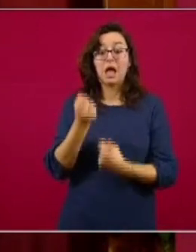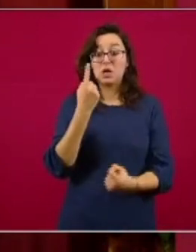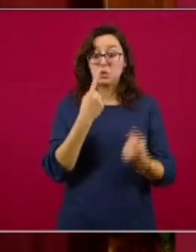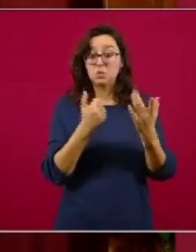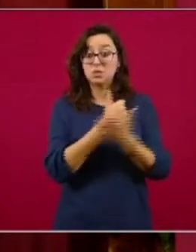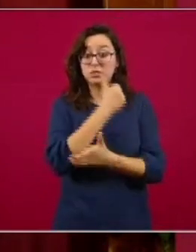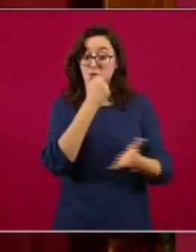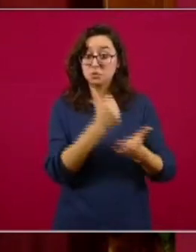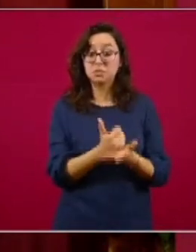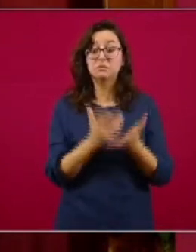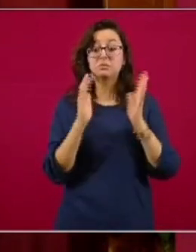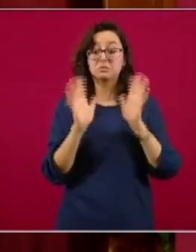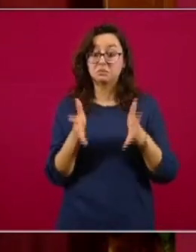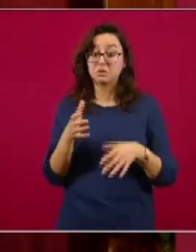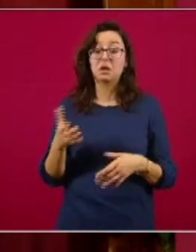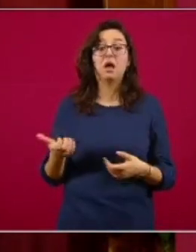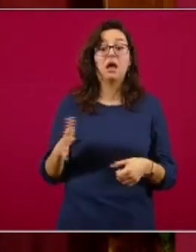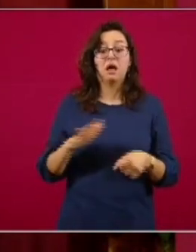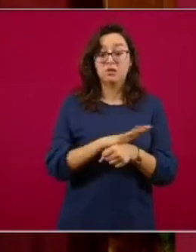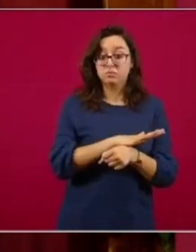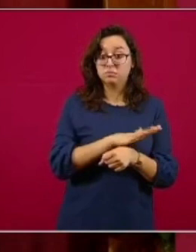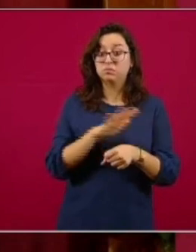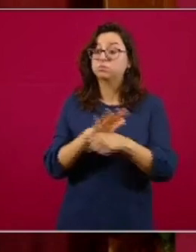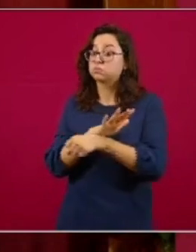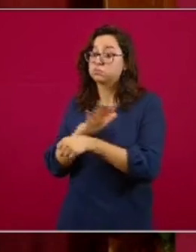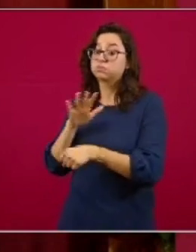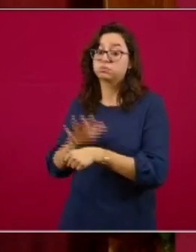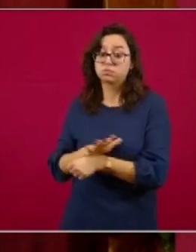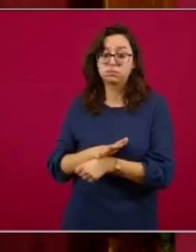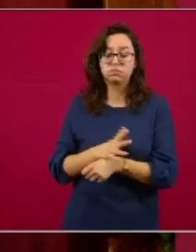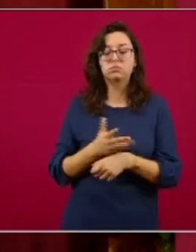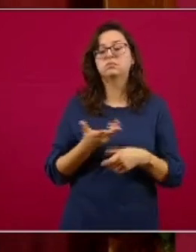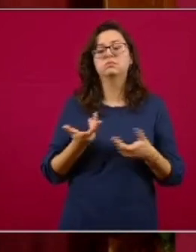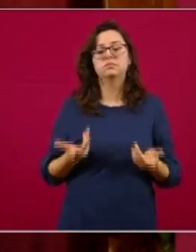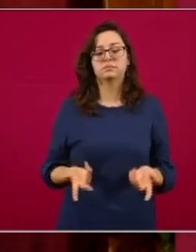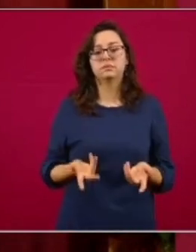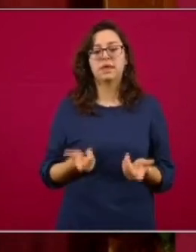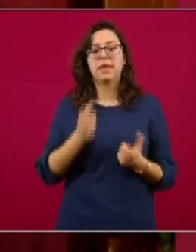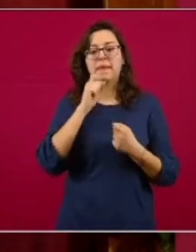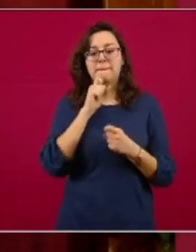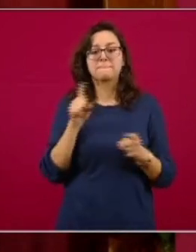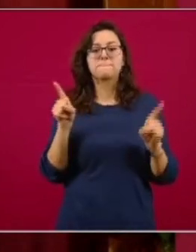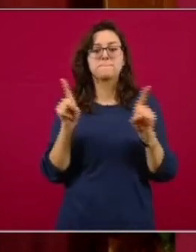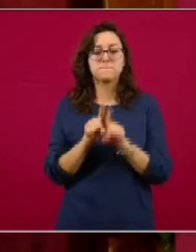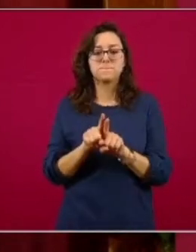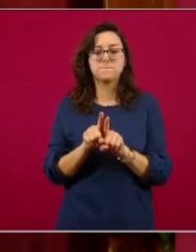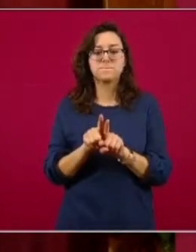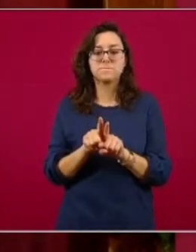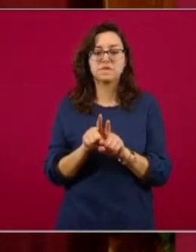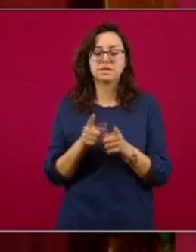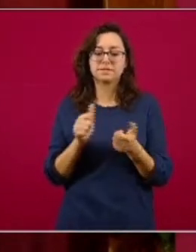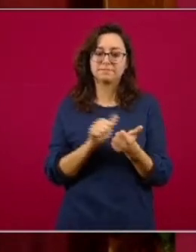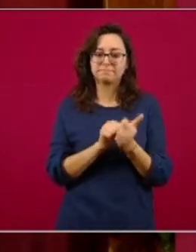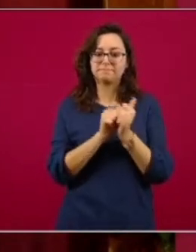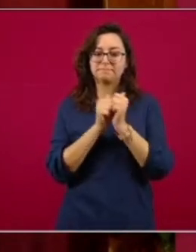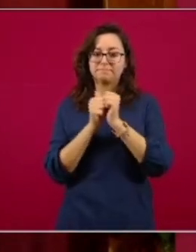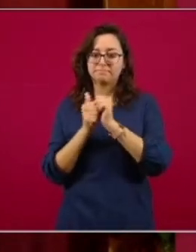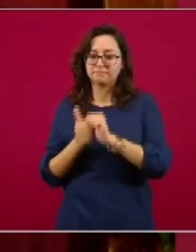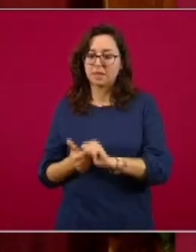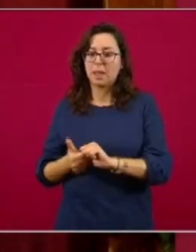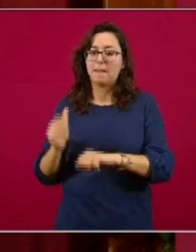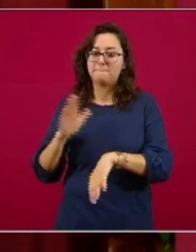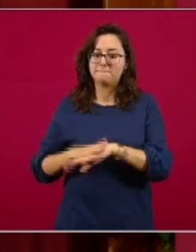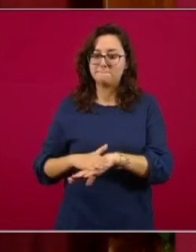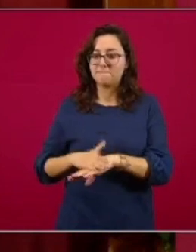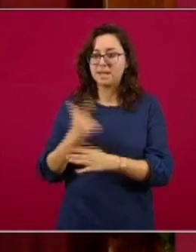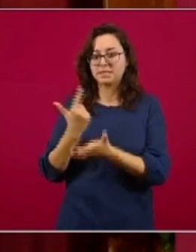con una saturación bastante elevada. ¿Cómo está aumentando también, desde luego, las complicaciones y la